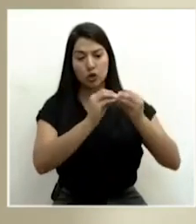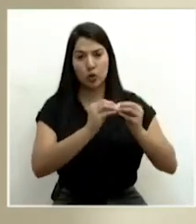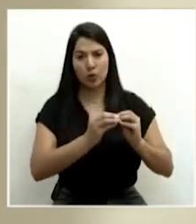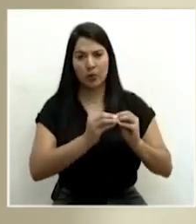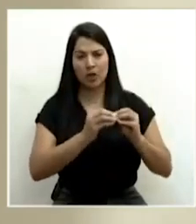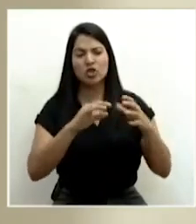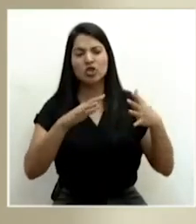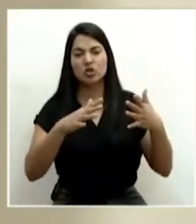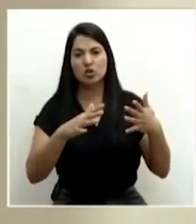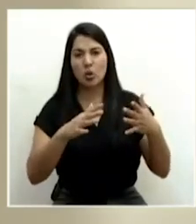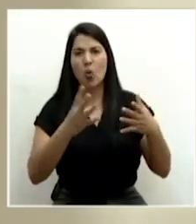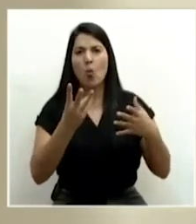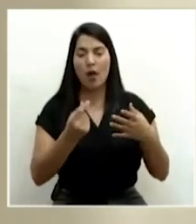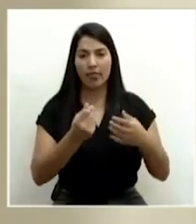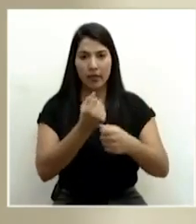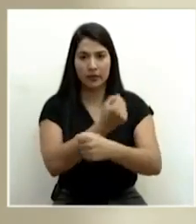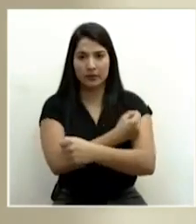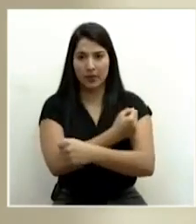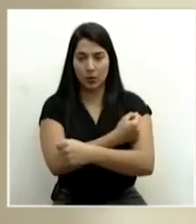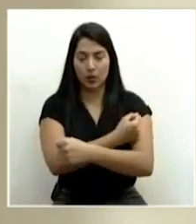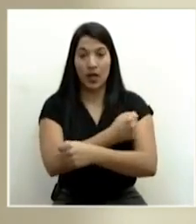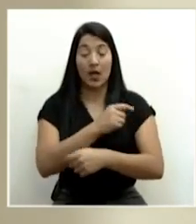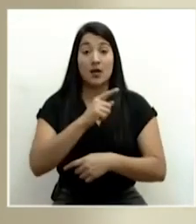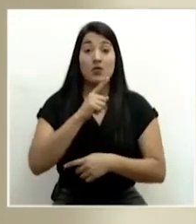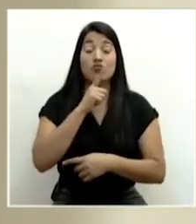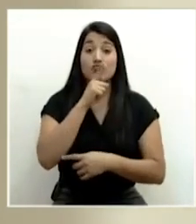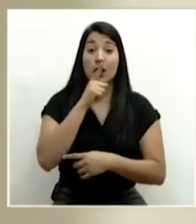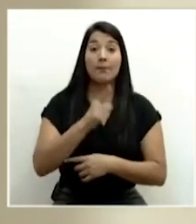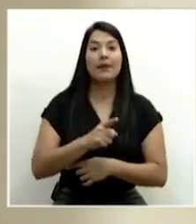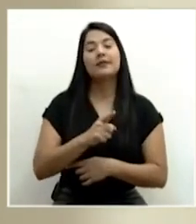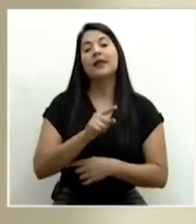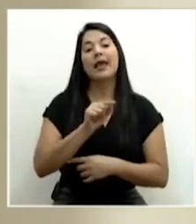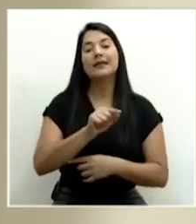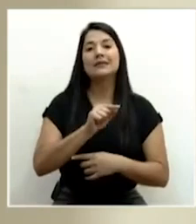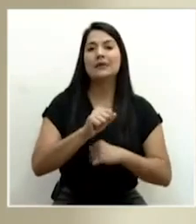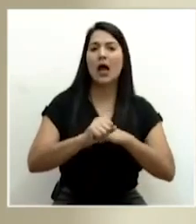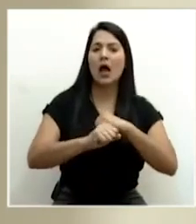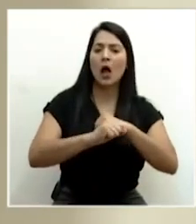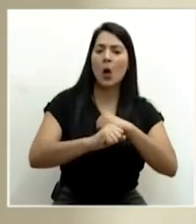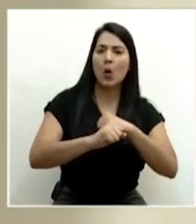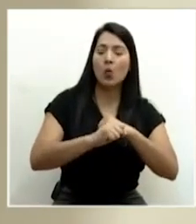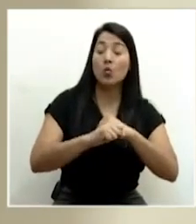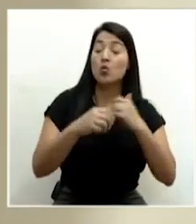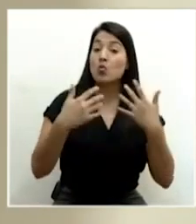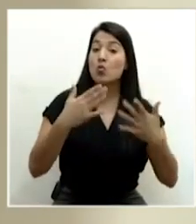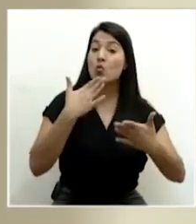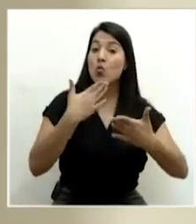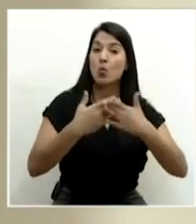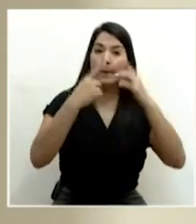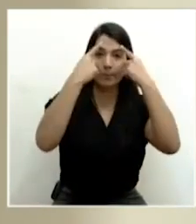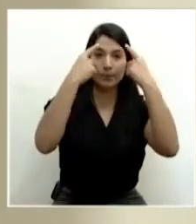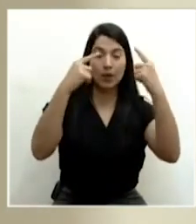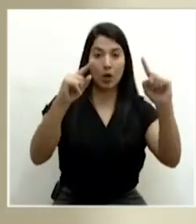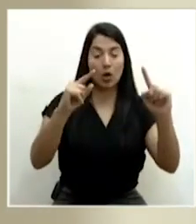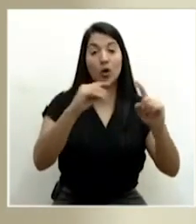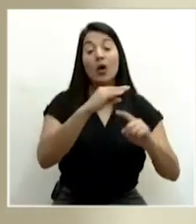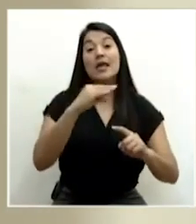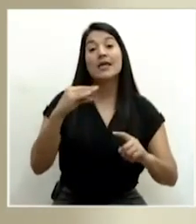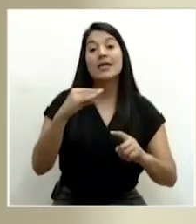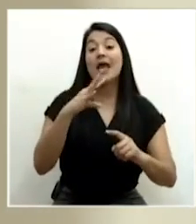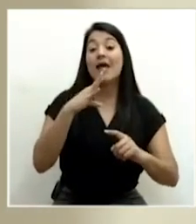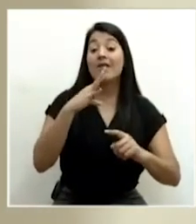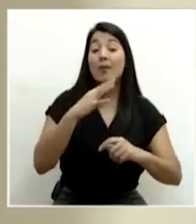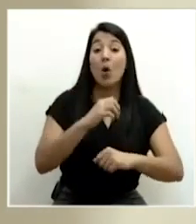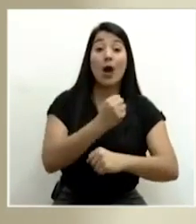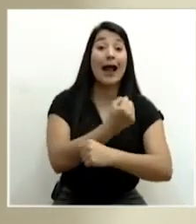las vacunas. Realmente ha sido una campaña sumamente exitosa y estamos hablando de la campaña